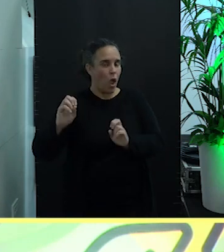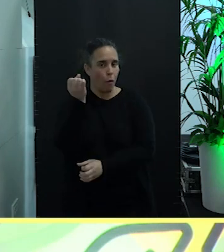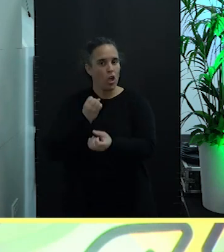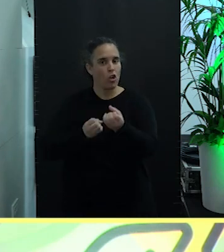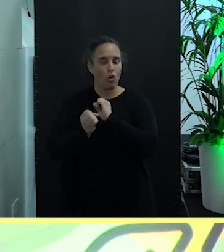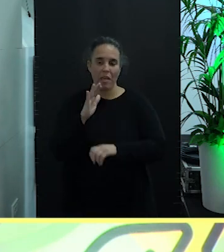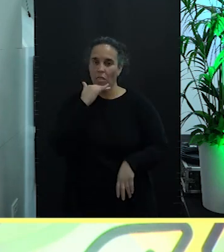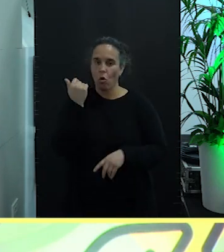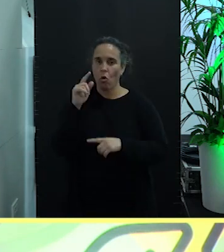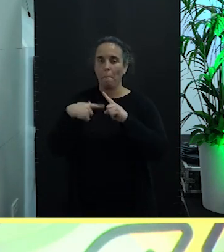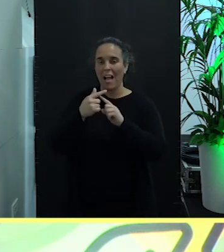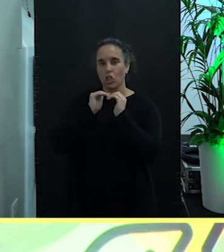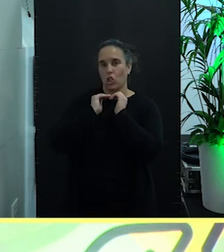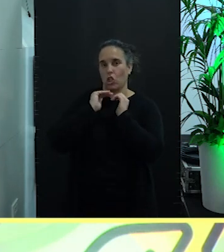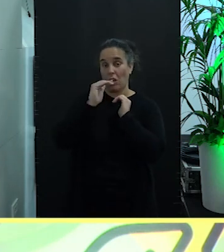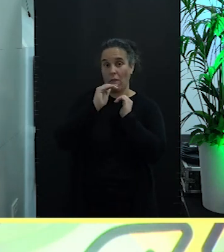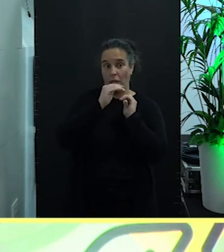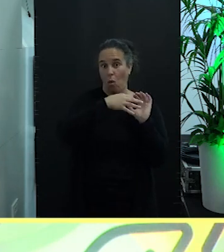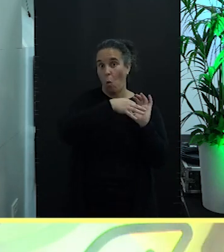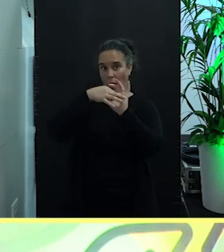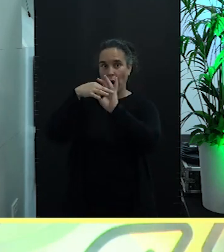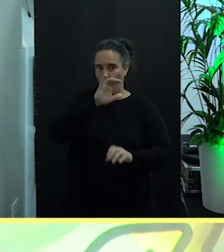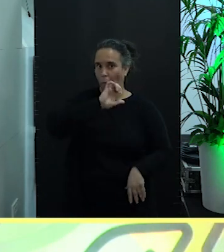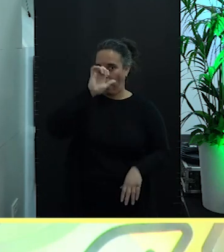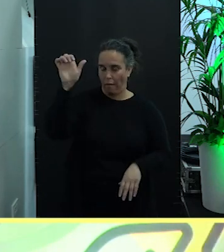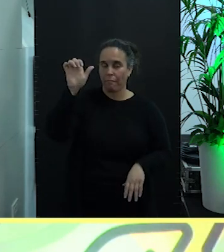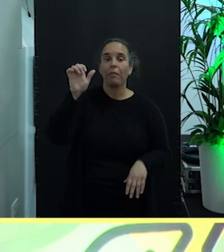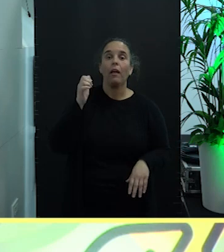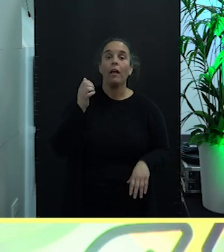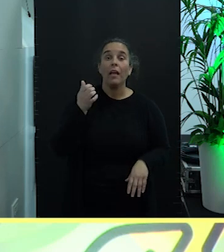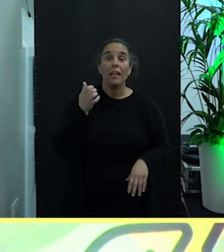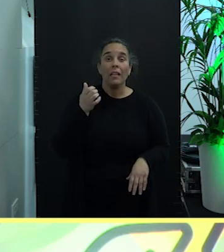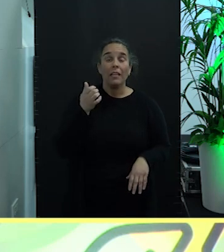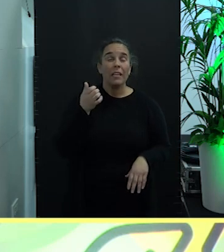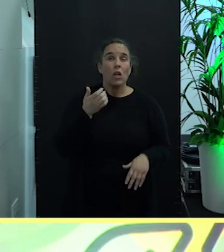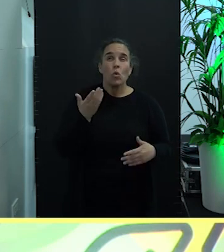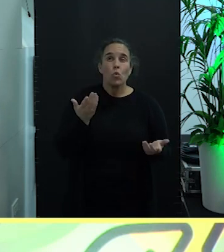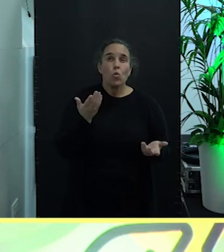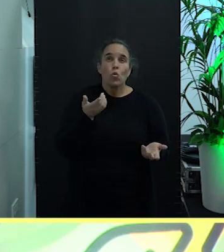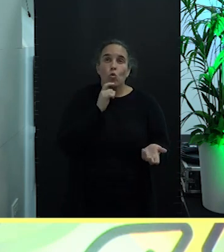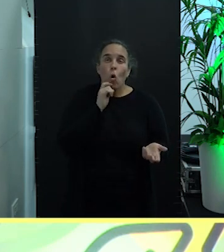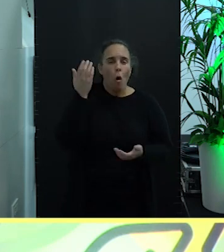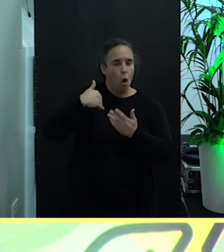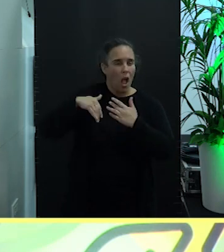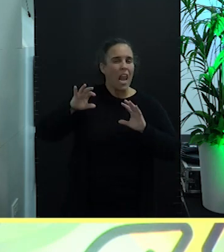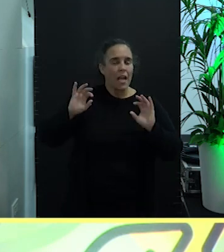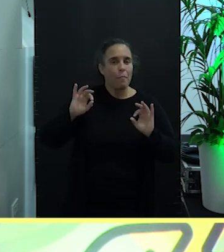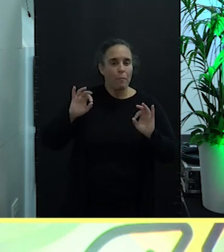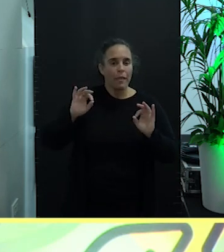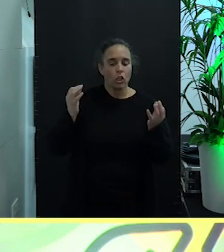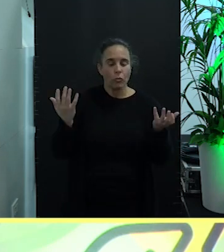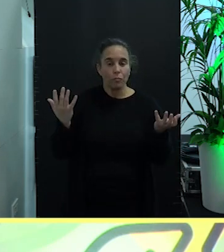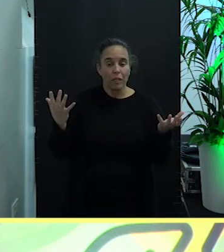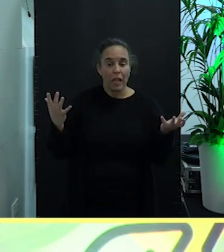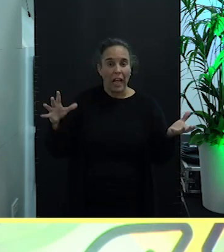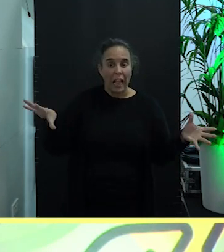sostenible en la propia Unión Europea. Es integrar, o era en aquel momento, integrar la